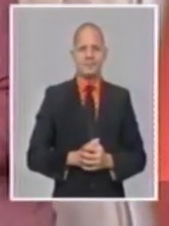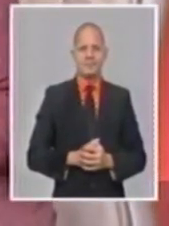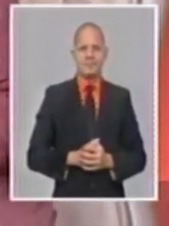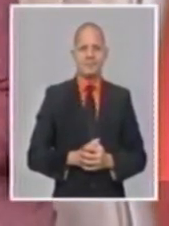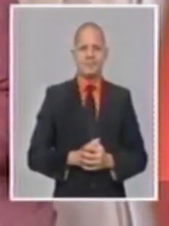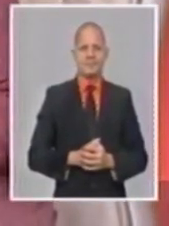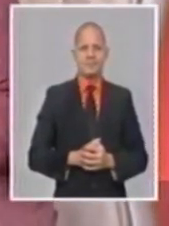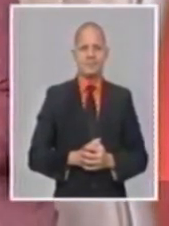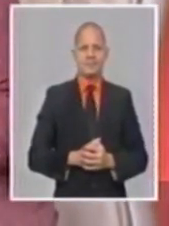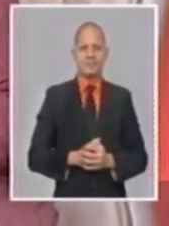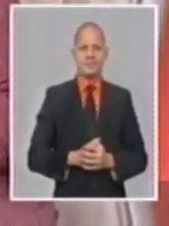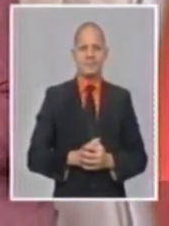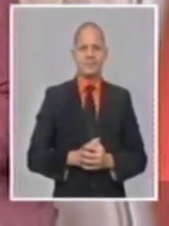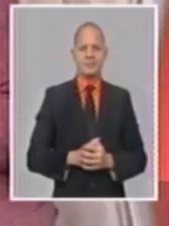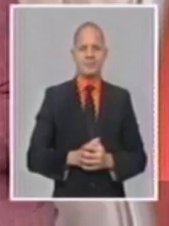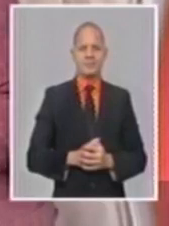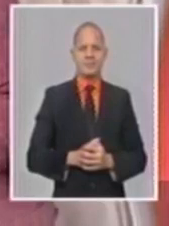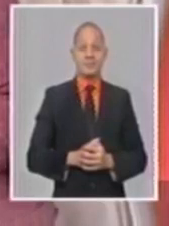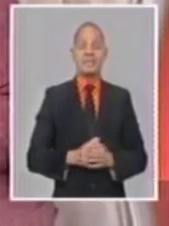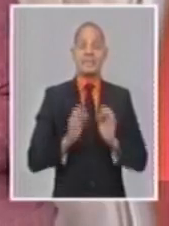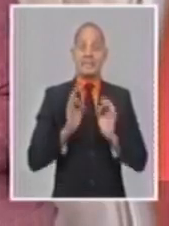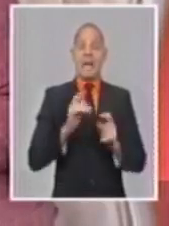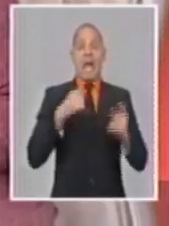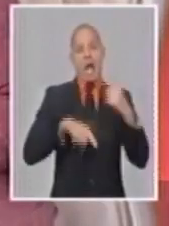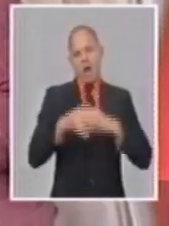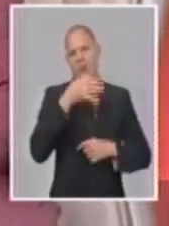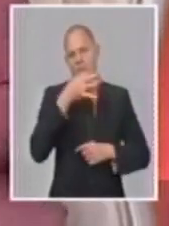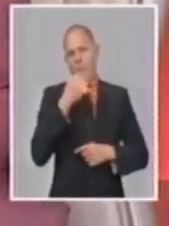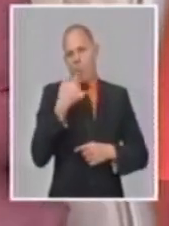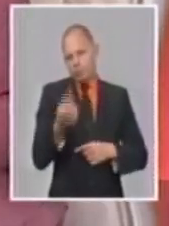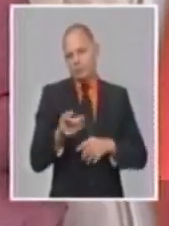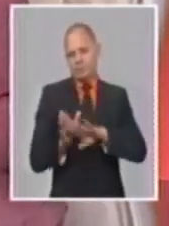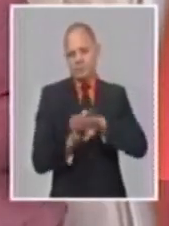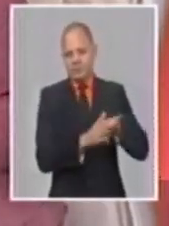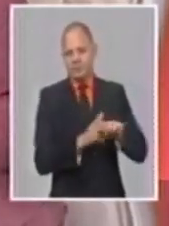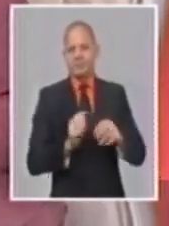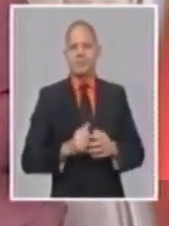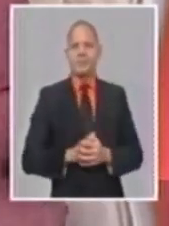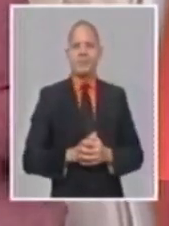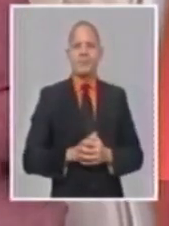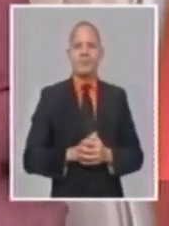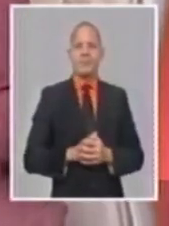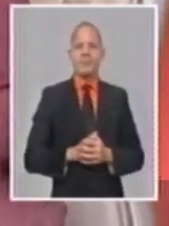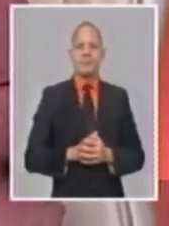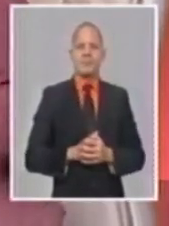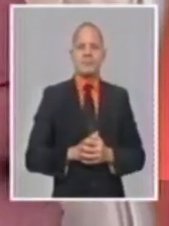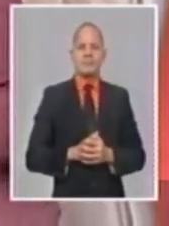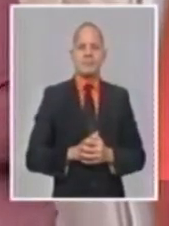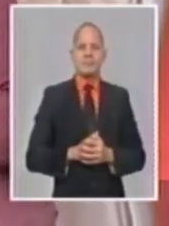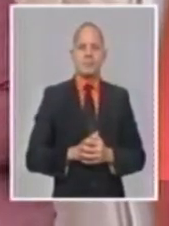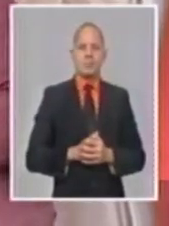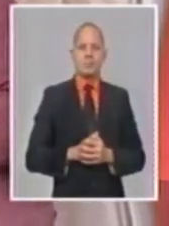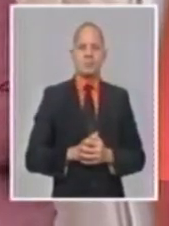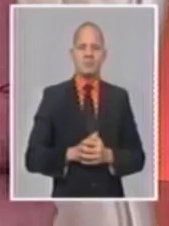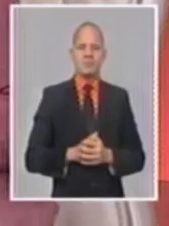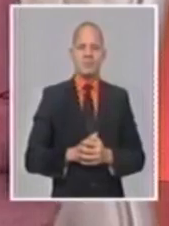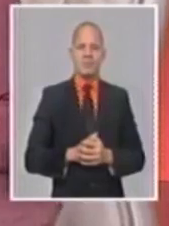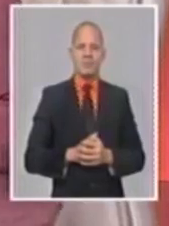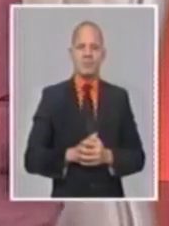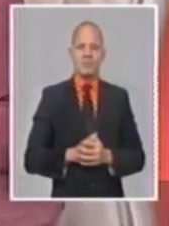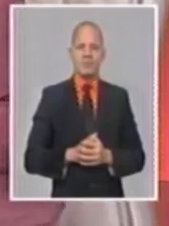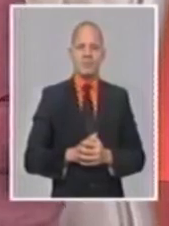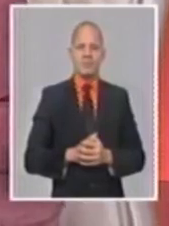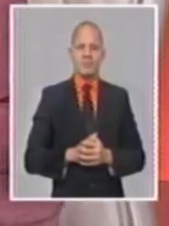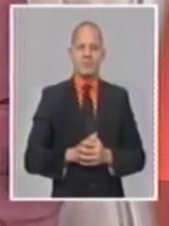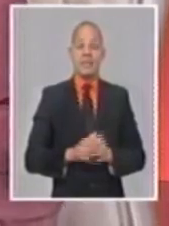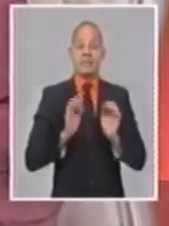En ese sentido, Randy, yo creo que también es importante que expliquemos que las transformaciones, que ha caracterizado